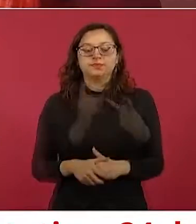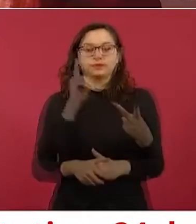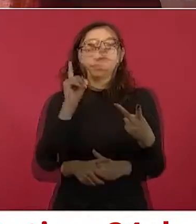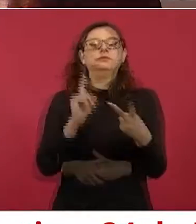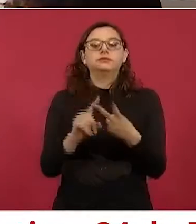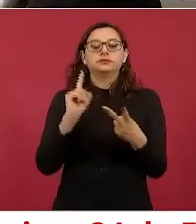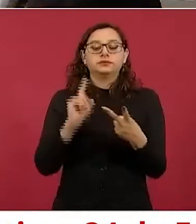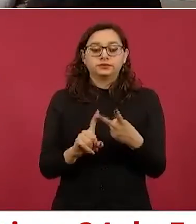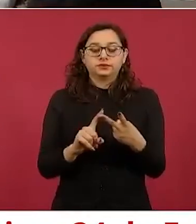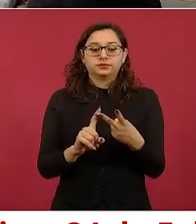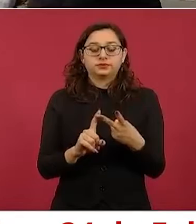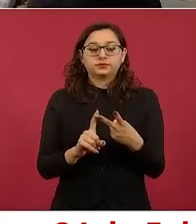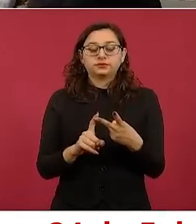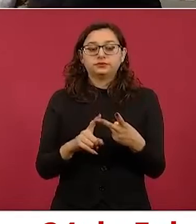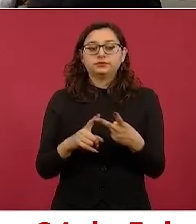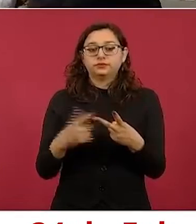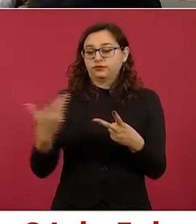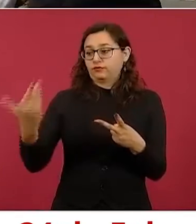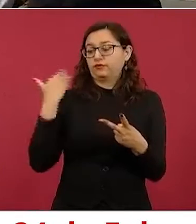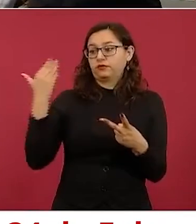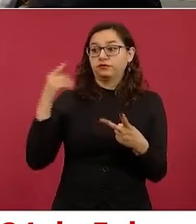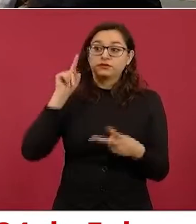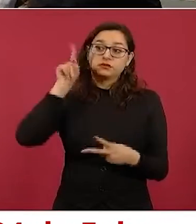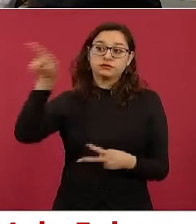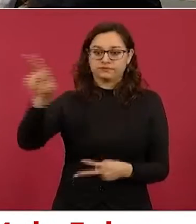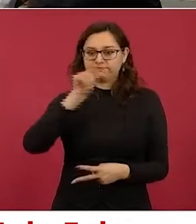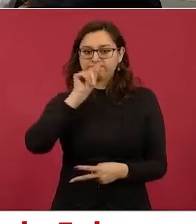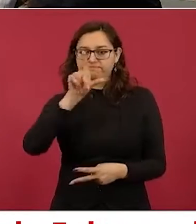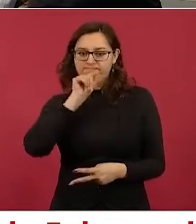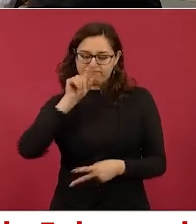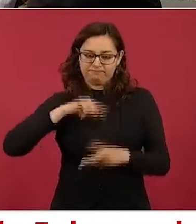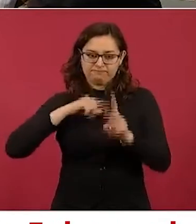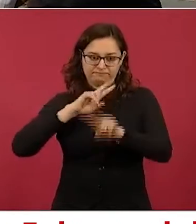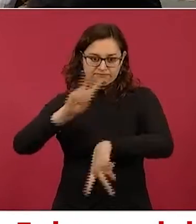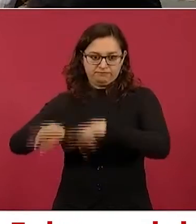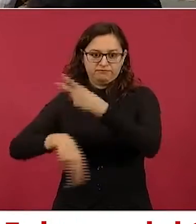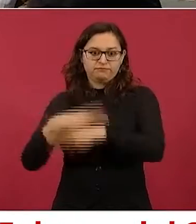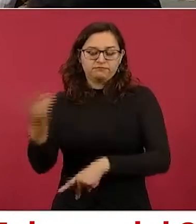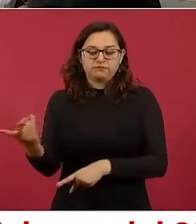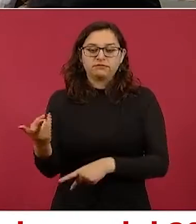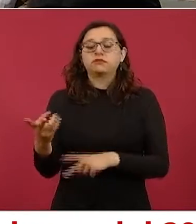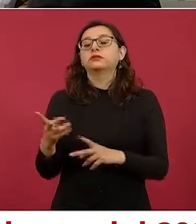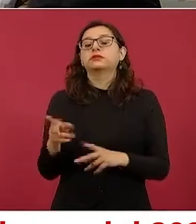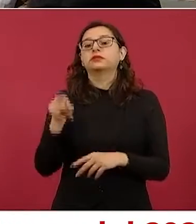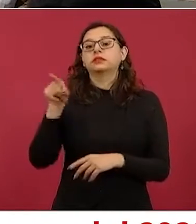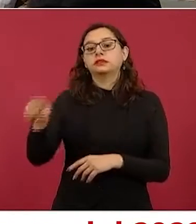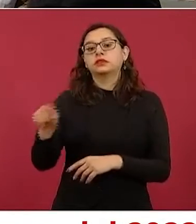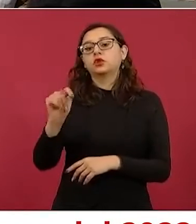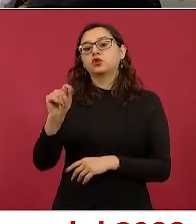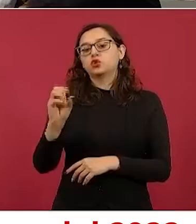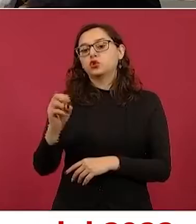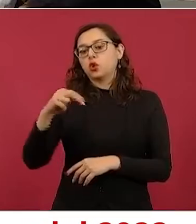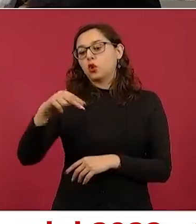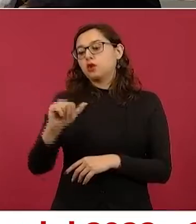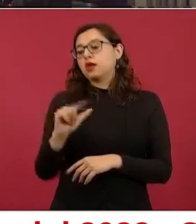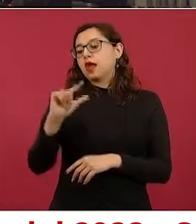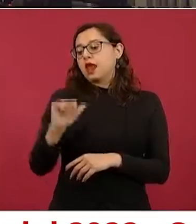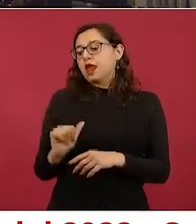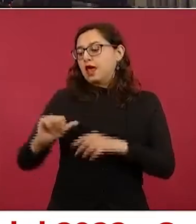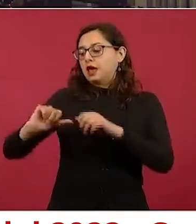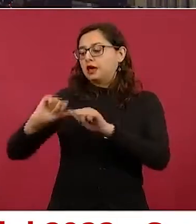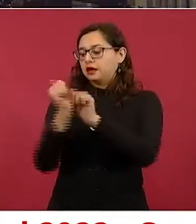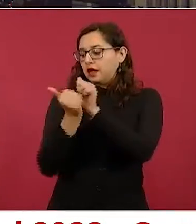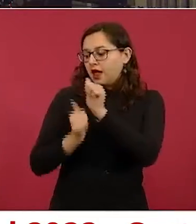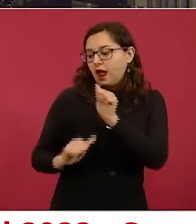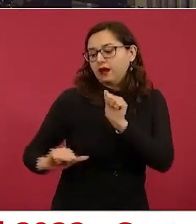Estuvimos en Jalisco con lo que son los artesanos de Tonalá. Dicen que el gobierno